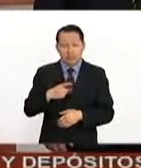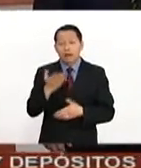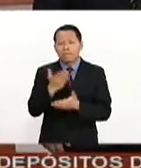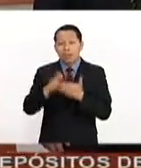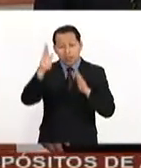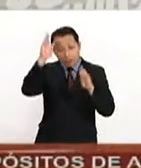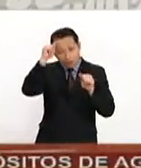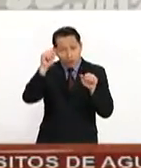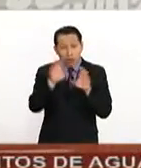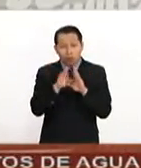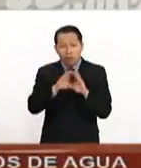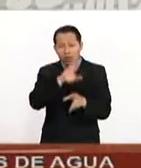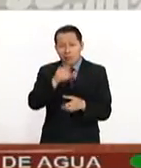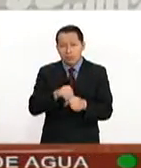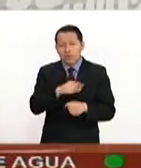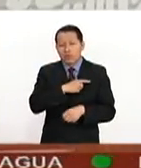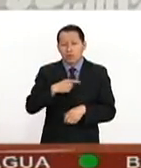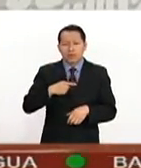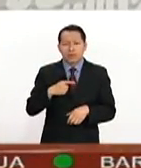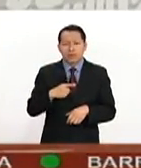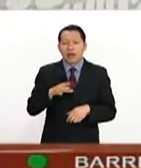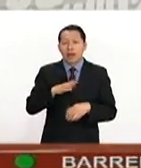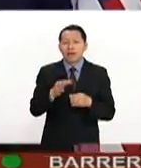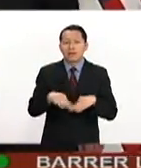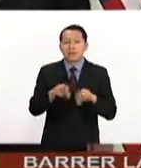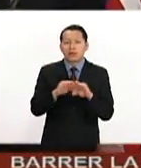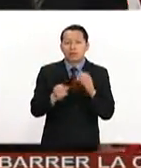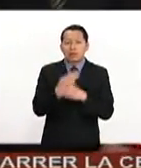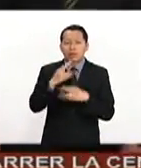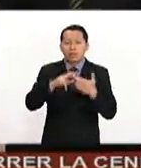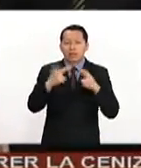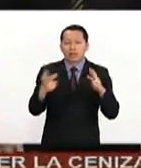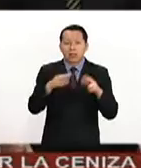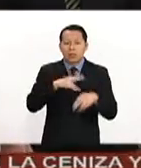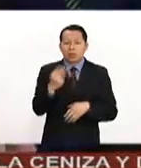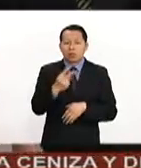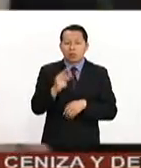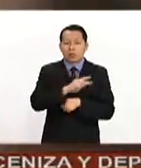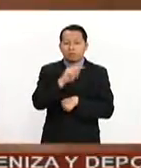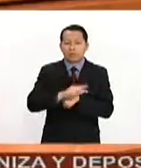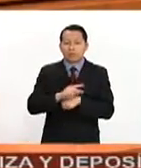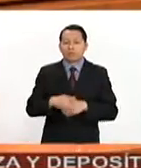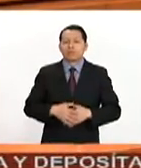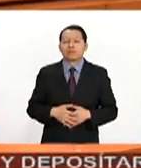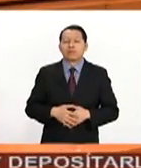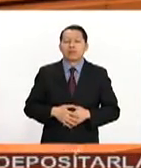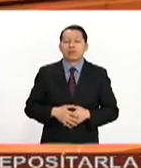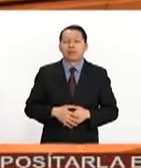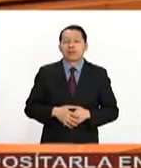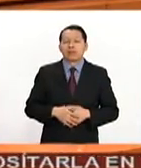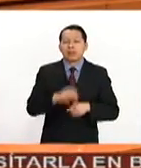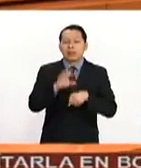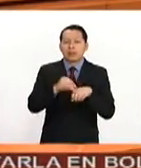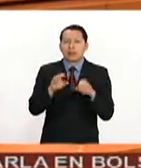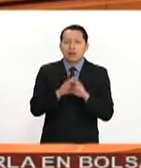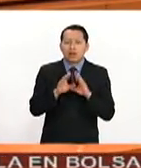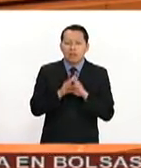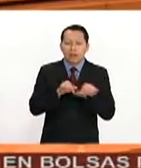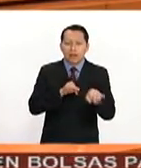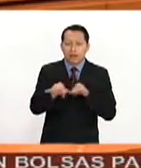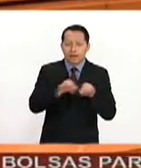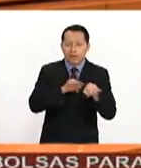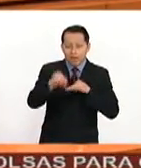acuerdo de totalización como una prioridad para la nueva relación entre ambos países. Para permitir que los trabajadores